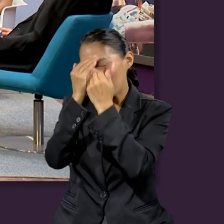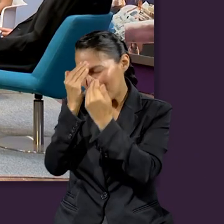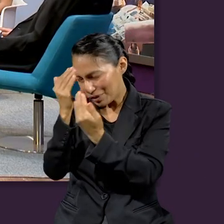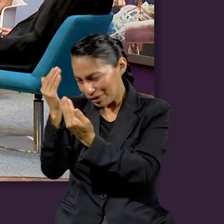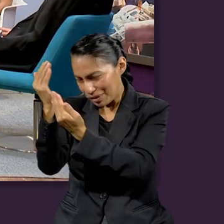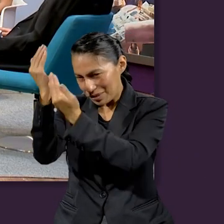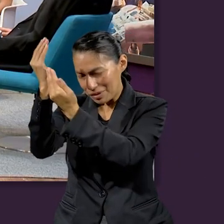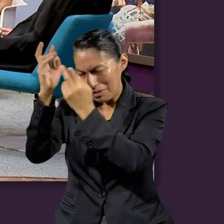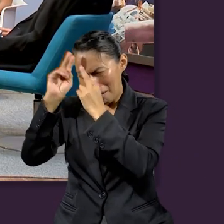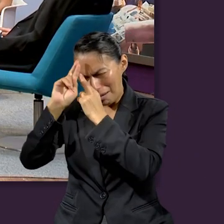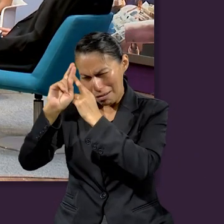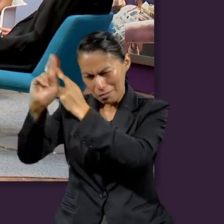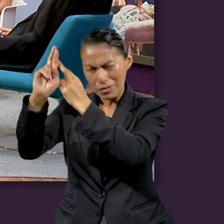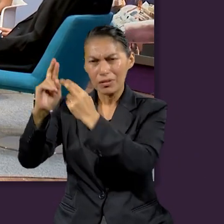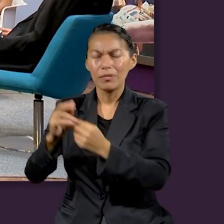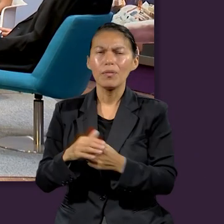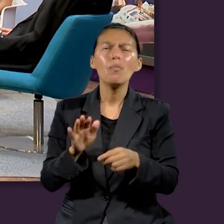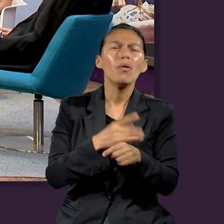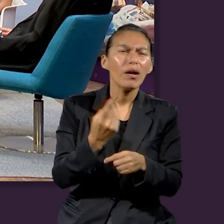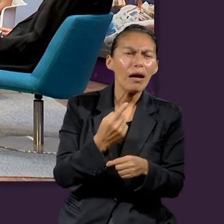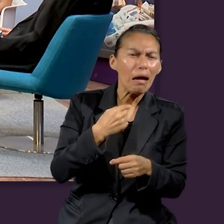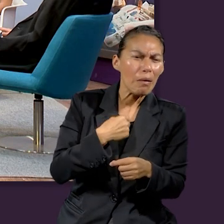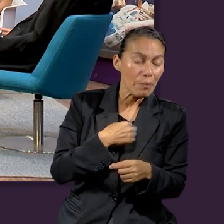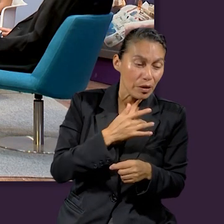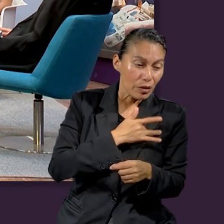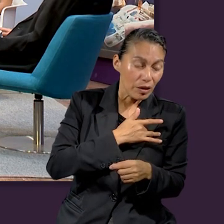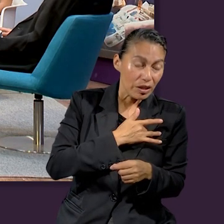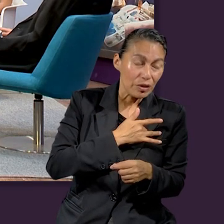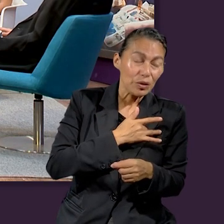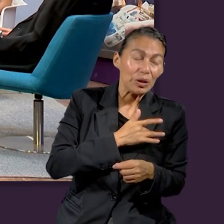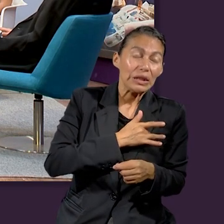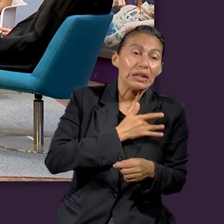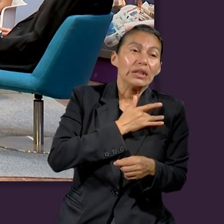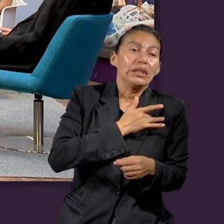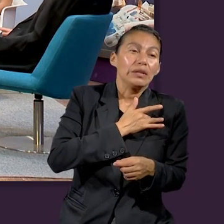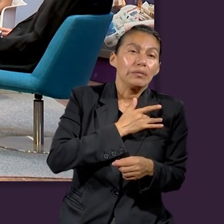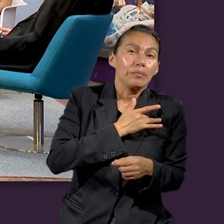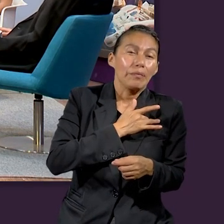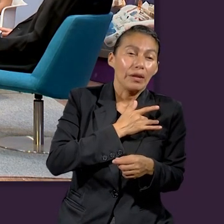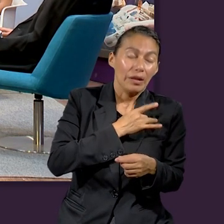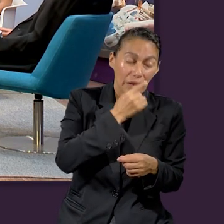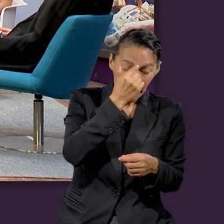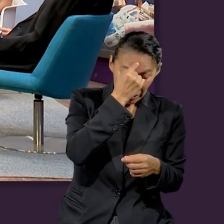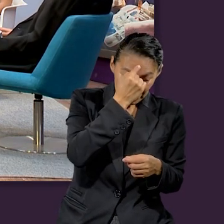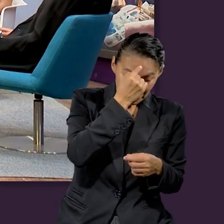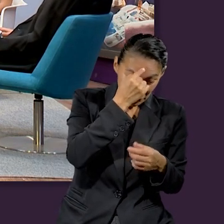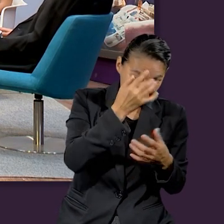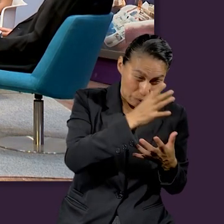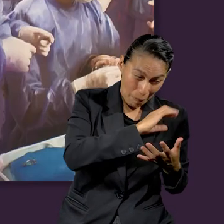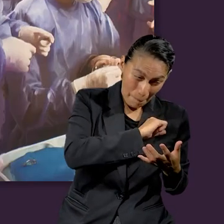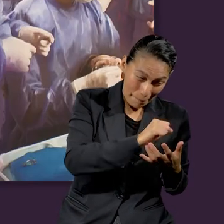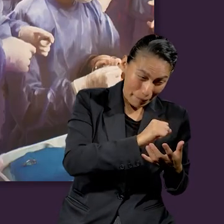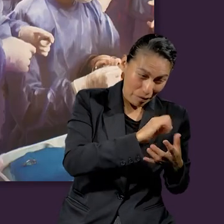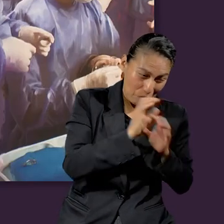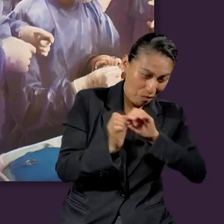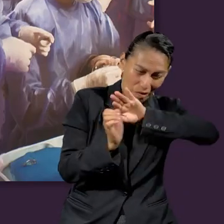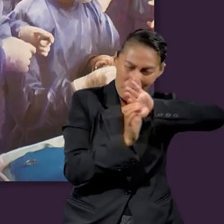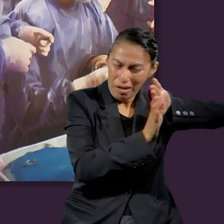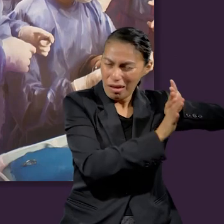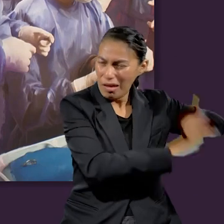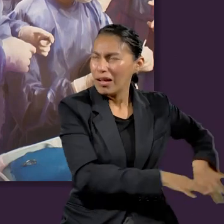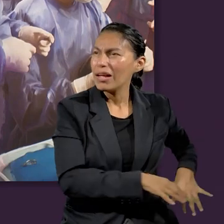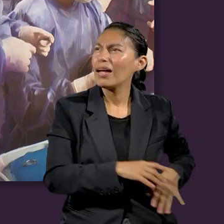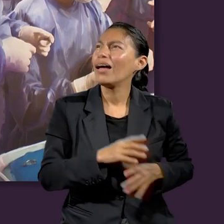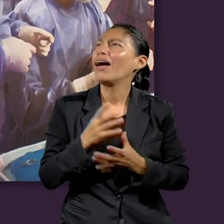mencionaron, porque yo hago constricción, pero finalmente soy perdonado por los méritos de Cristo Jesús. Jesús murió por mí, no murió para